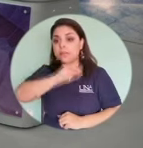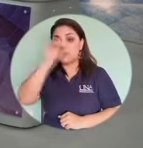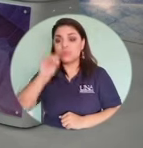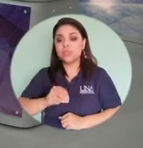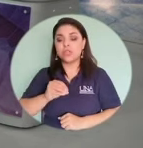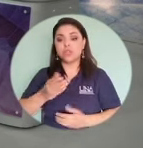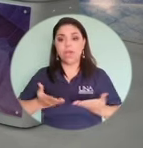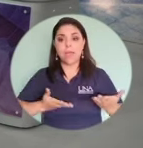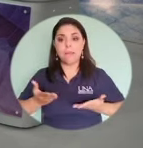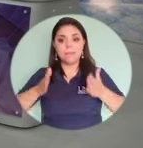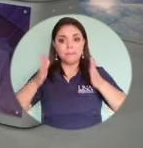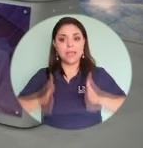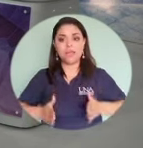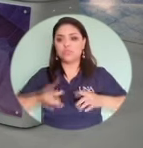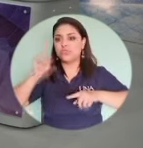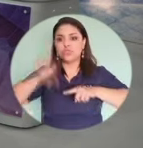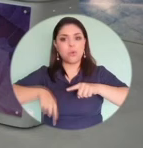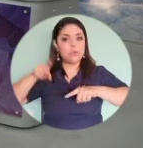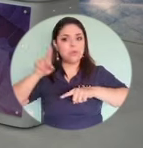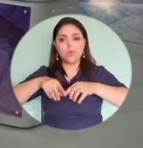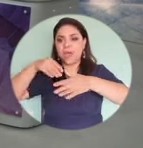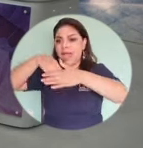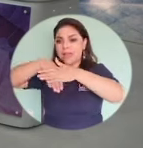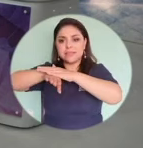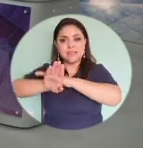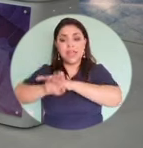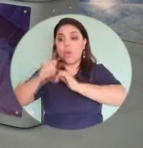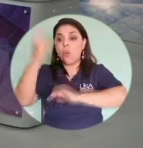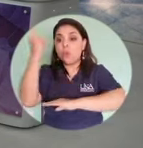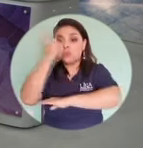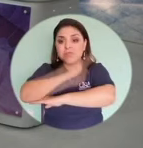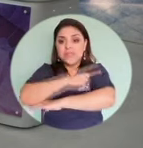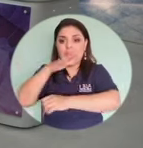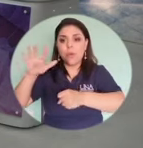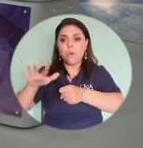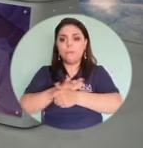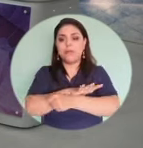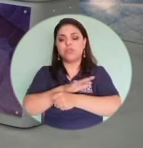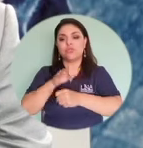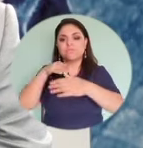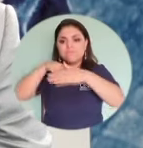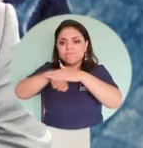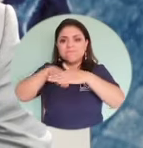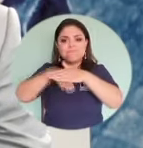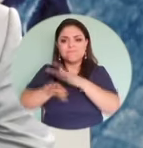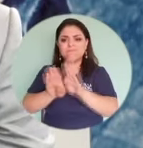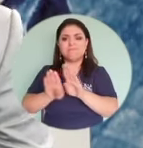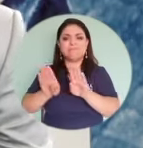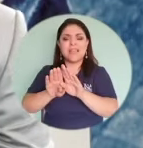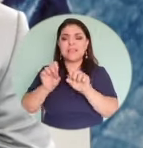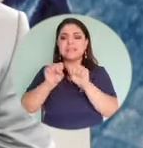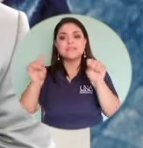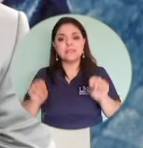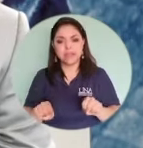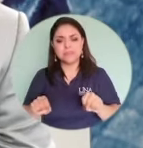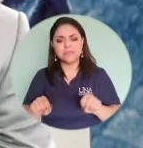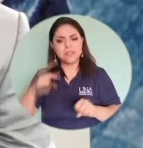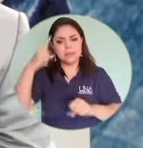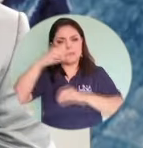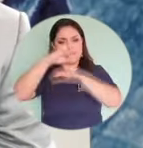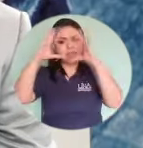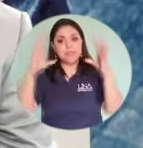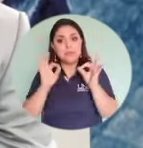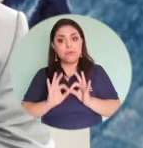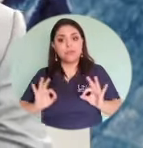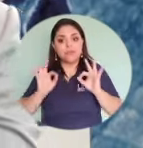no pudieron acceder durante todo un día a los sistemas. Entonces imagínense lo importante y sobre todo en época de